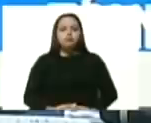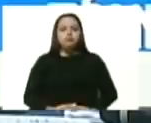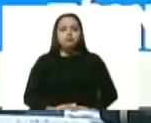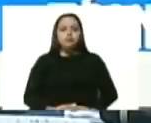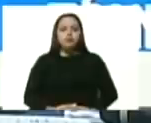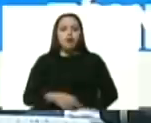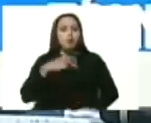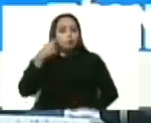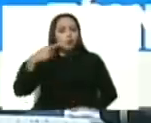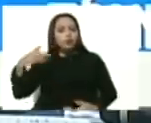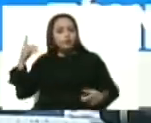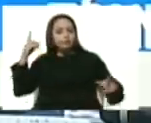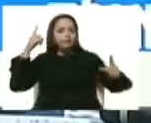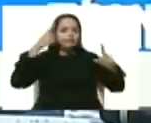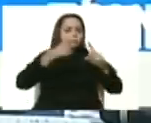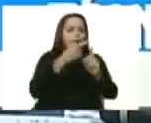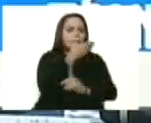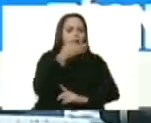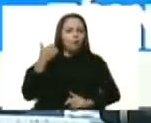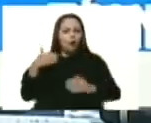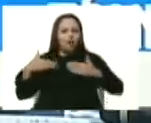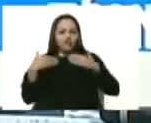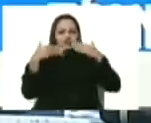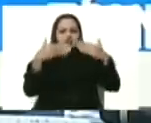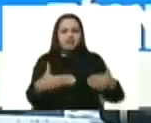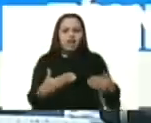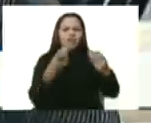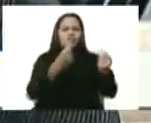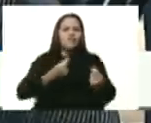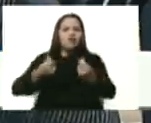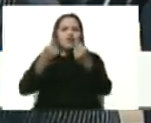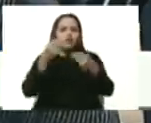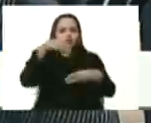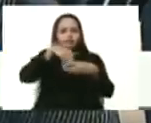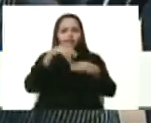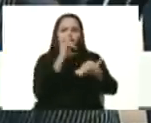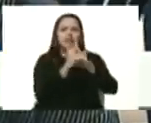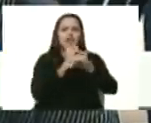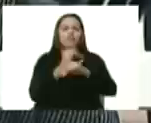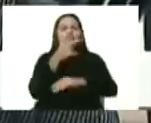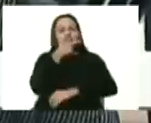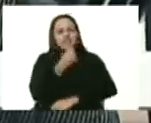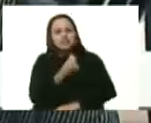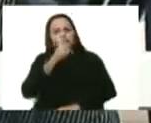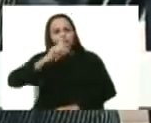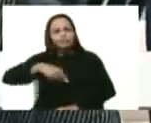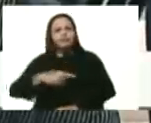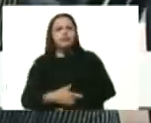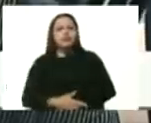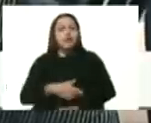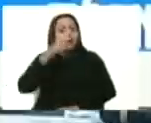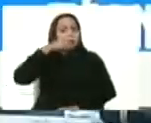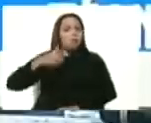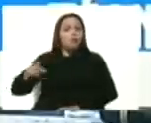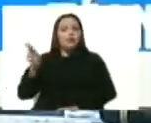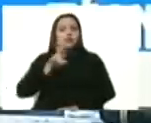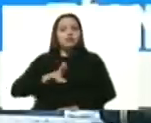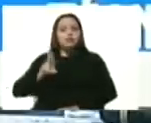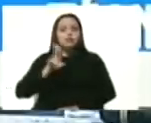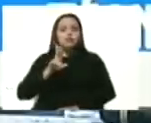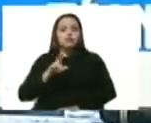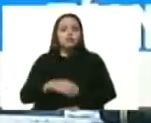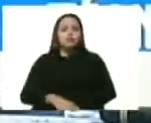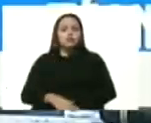dirigida a consolidar y avanzar en el Bolívar digital y facilitar, sin duda alguna, para el pueblo venezolano, las transacciones.